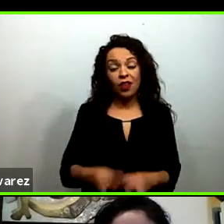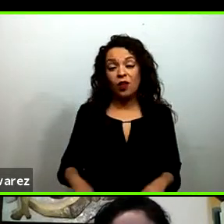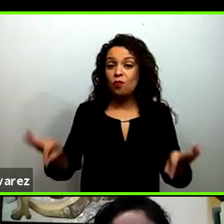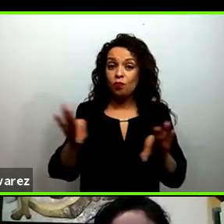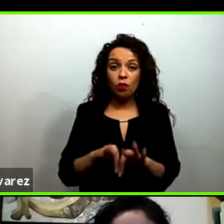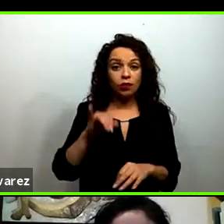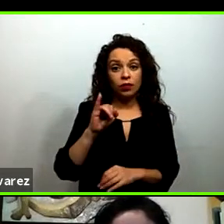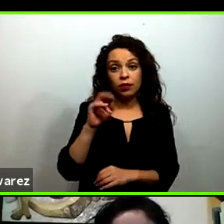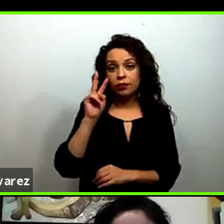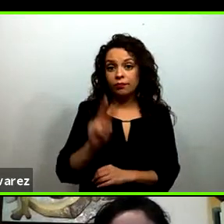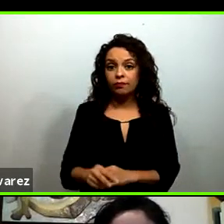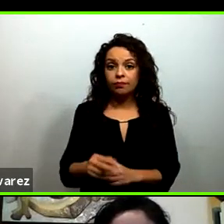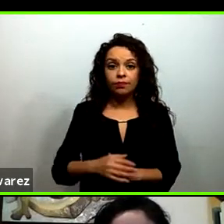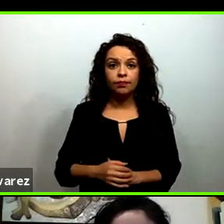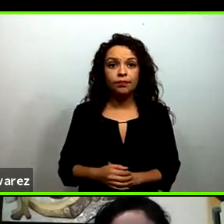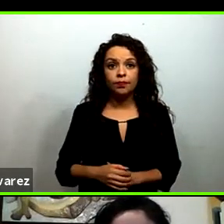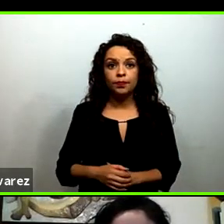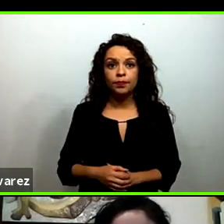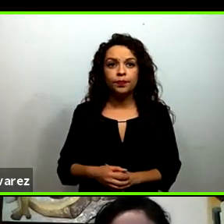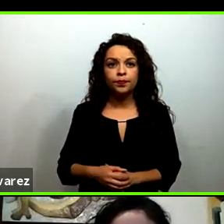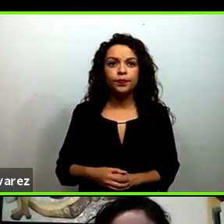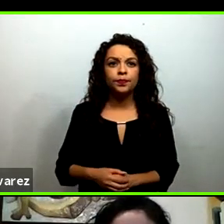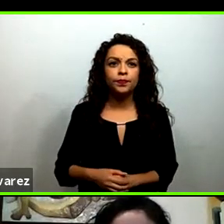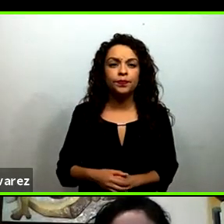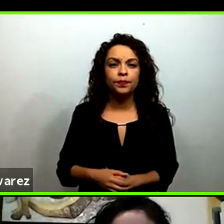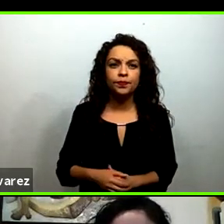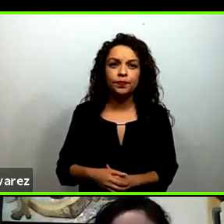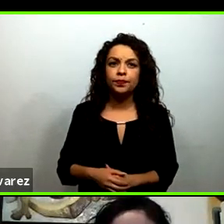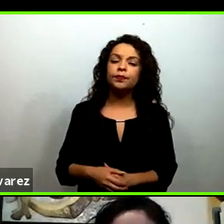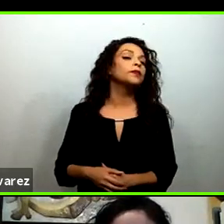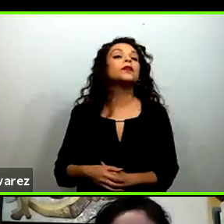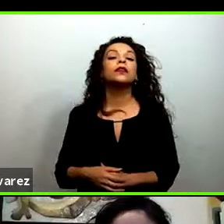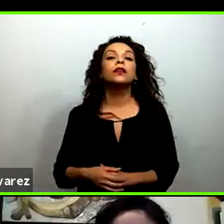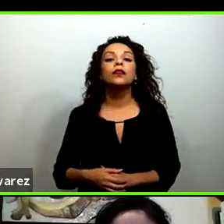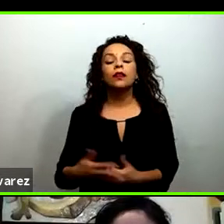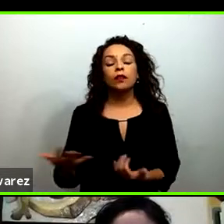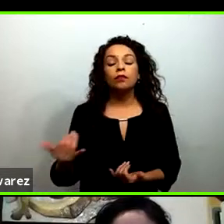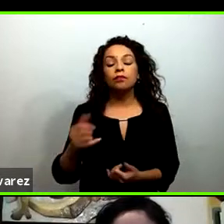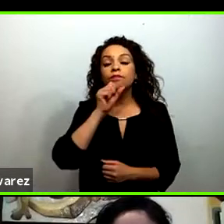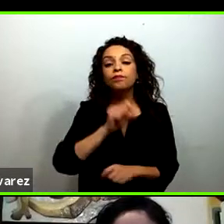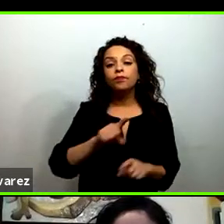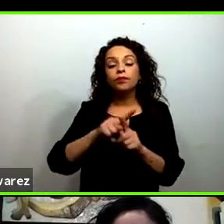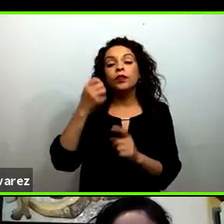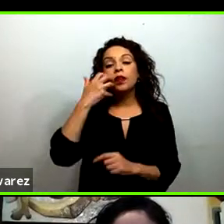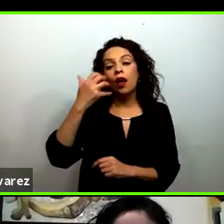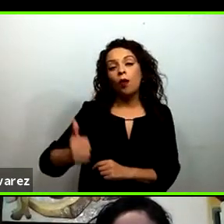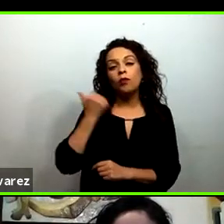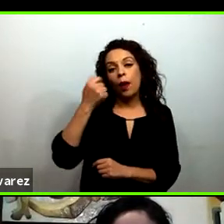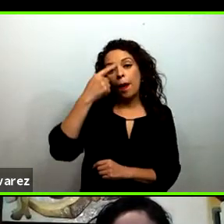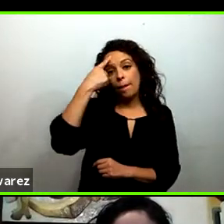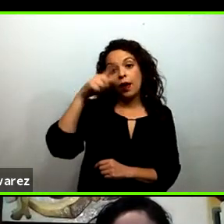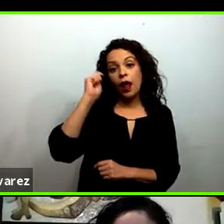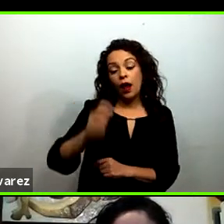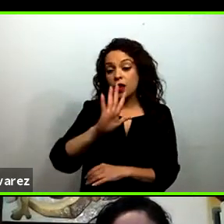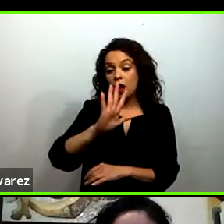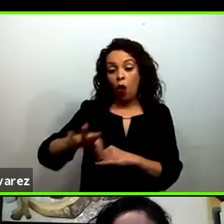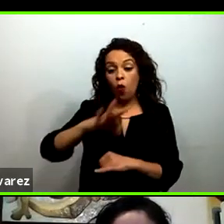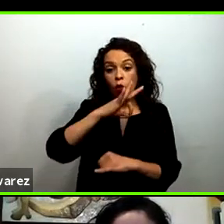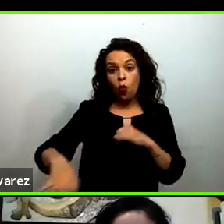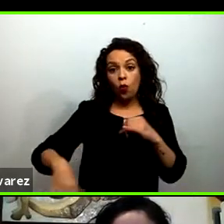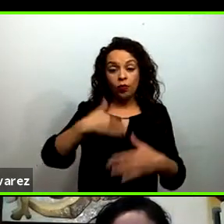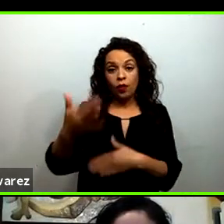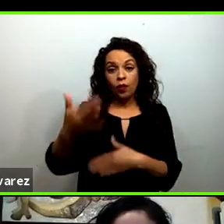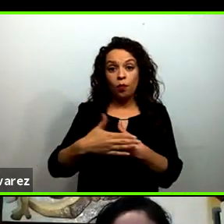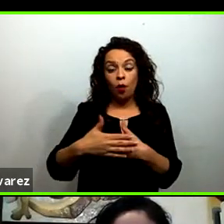un pequeño costado optimista ¿no? también queremos aprovechar para invitarlos a la última sesión del webinario